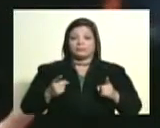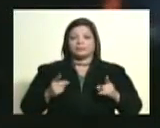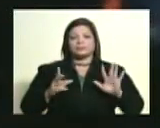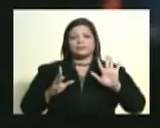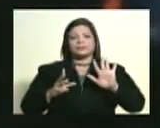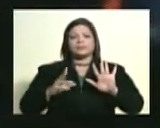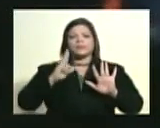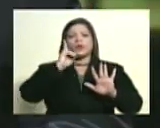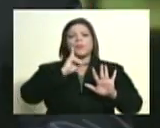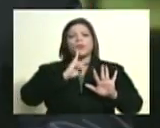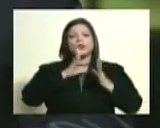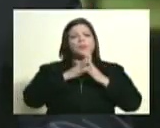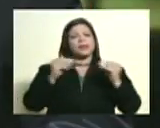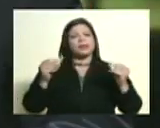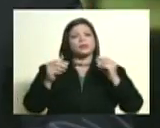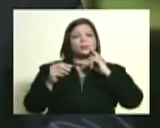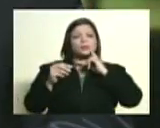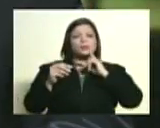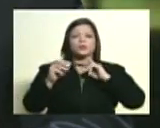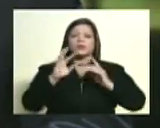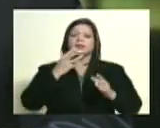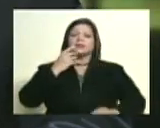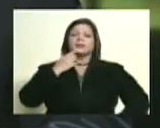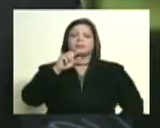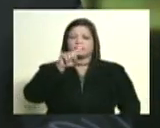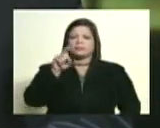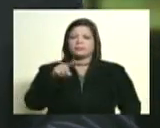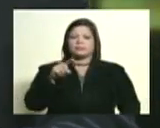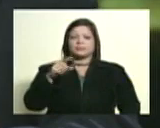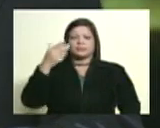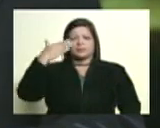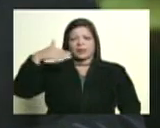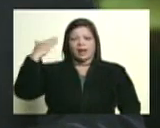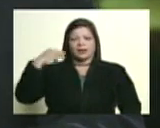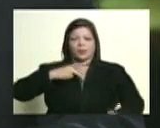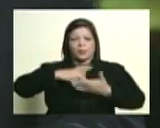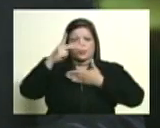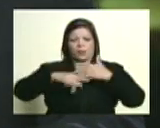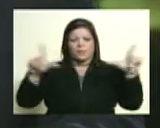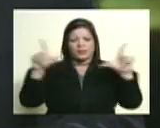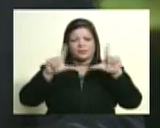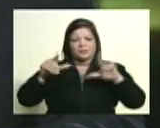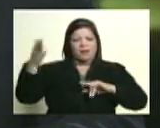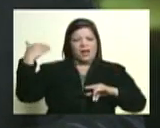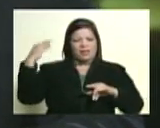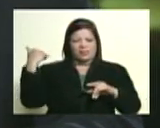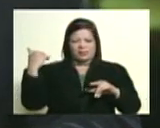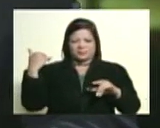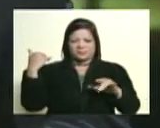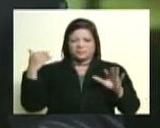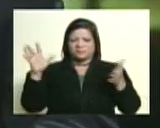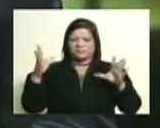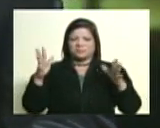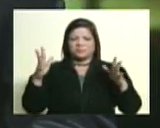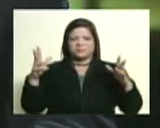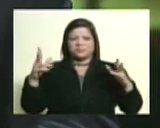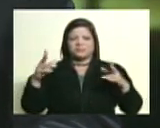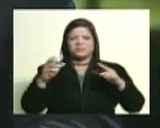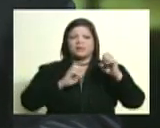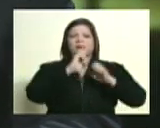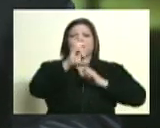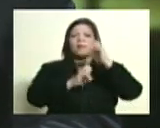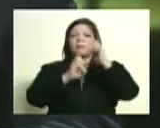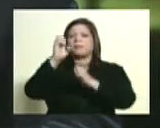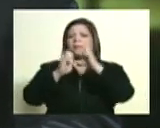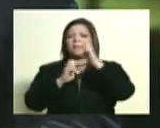Bolívar para todos los gustos, Pedro, porque yo recuerdo que en algún programa de televisión hicieron una especie de encuesta para ver